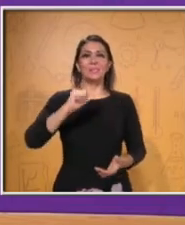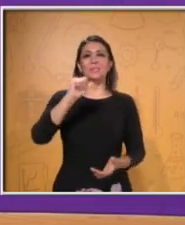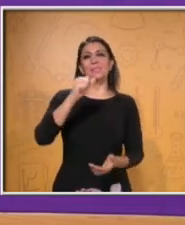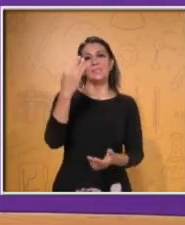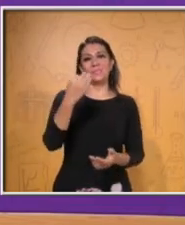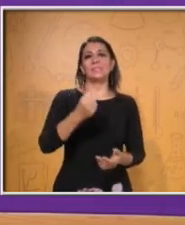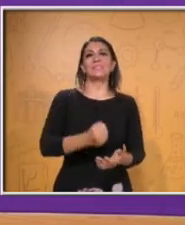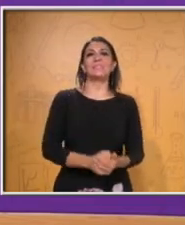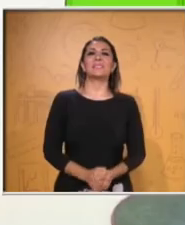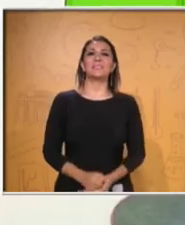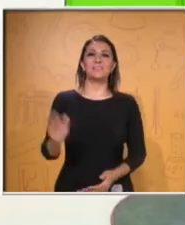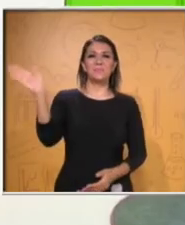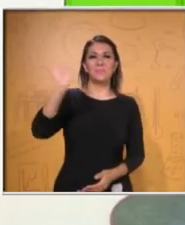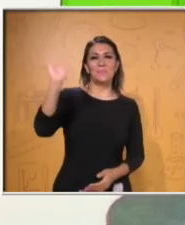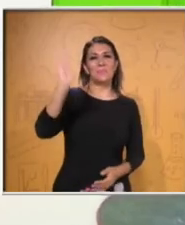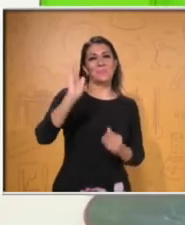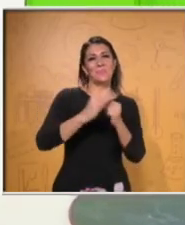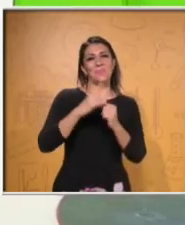y Aldo. Hasta pronto.